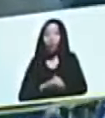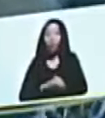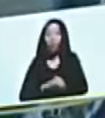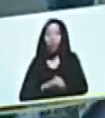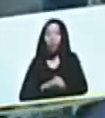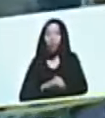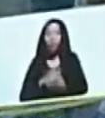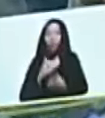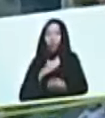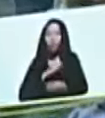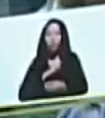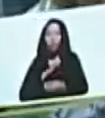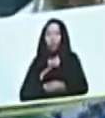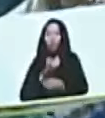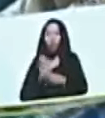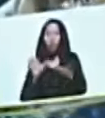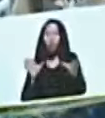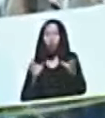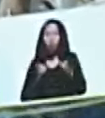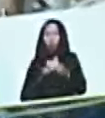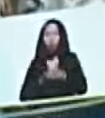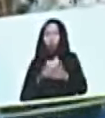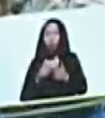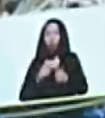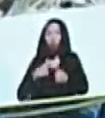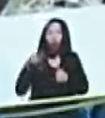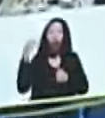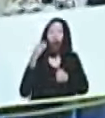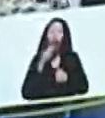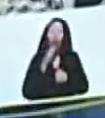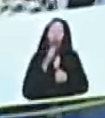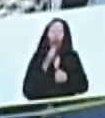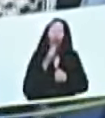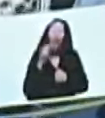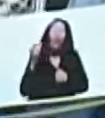estuvimos allí reunidos, yo era un joven diputado de Caracas,